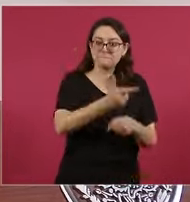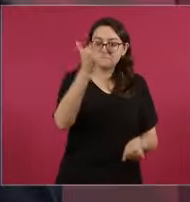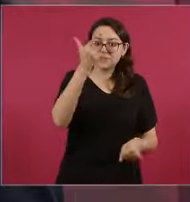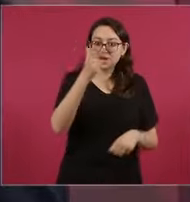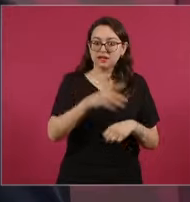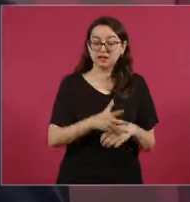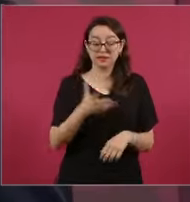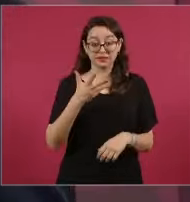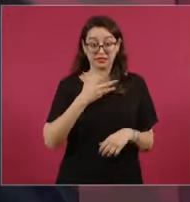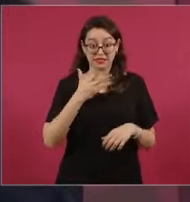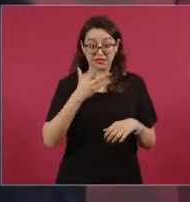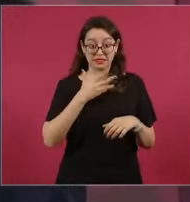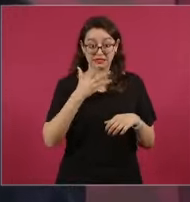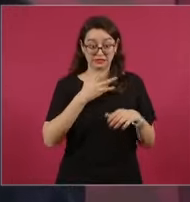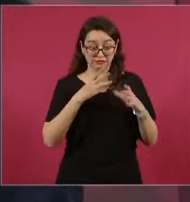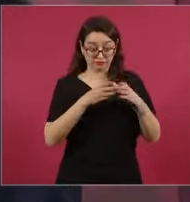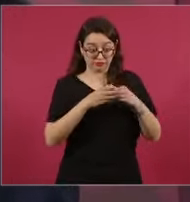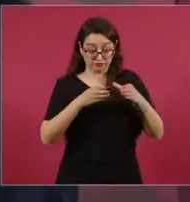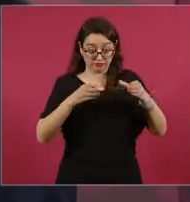No, no hay que decir